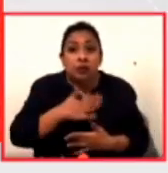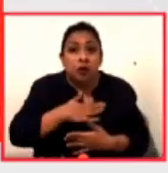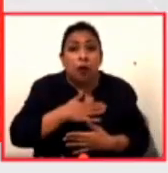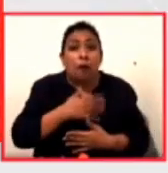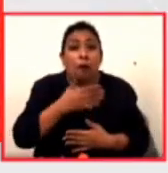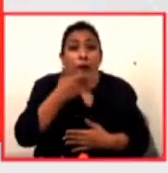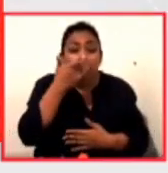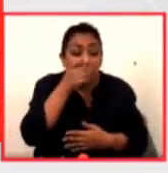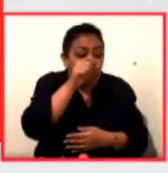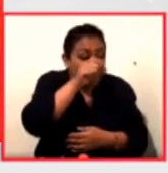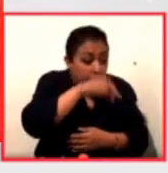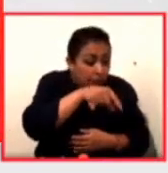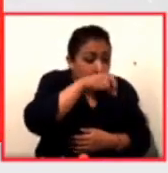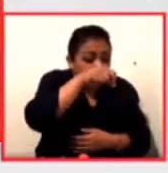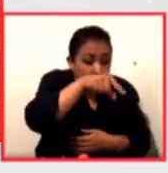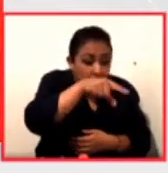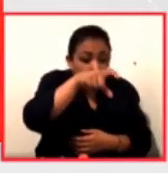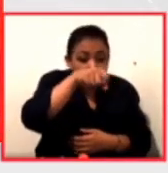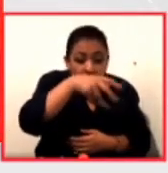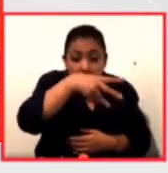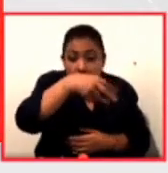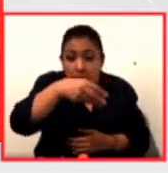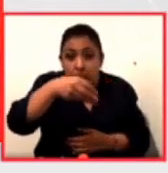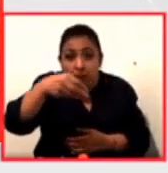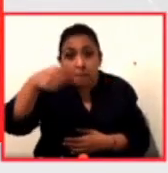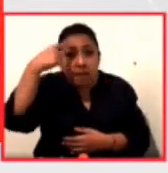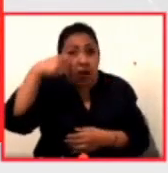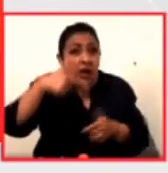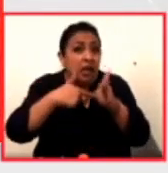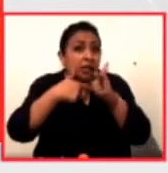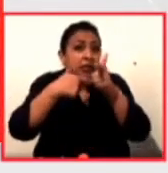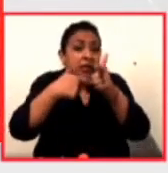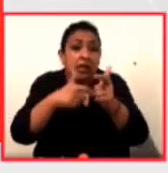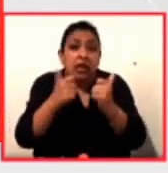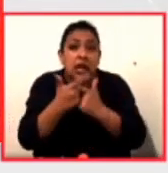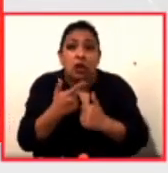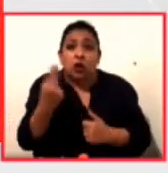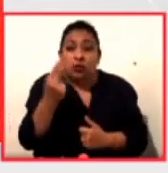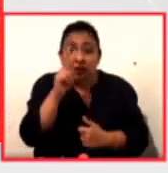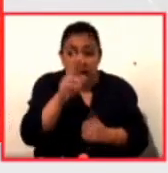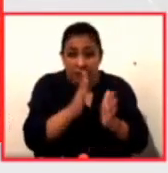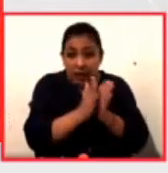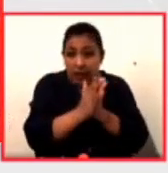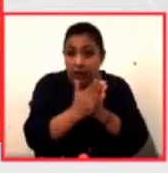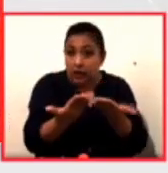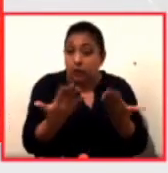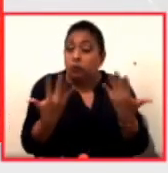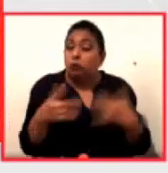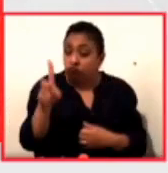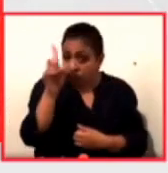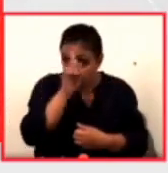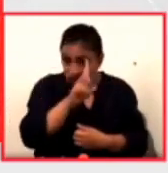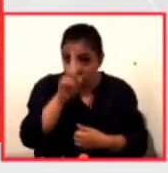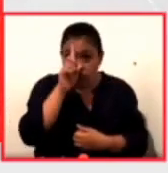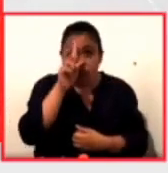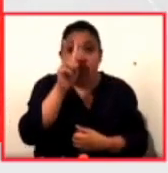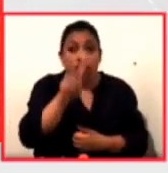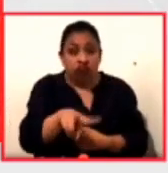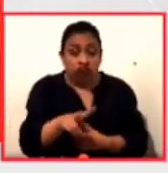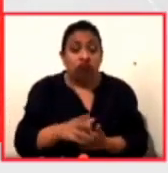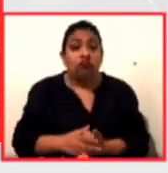flor para poder seguir teniendo todo aquello que necesita de verdad es una novela muy recomendable y muy